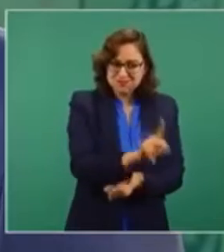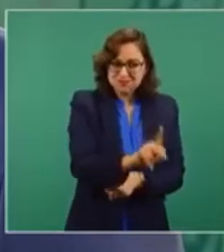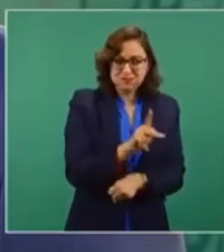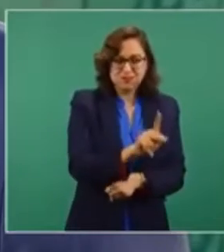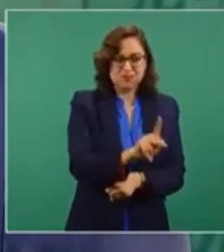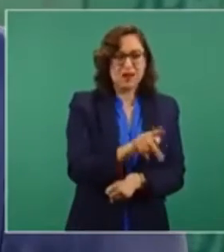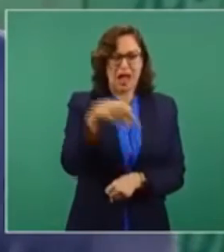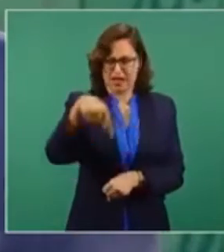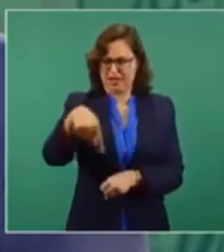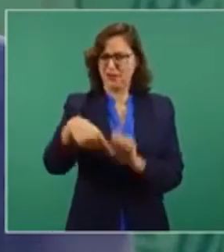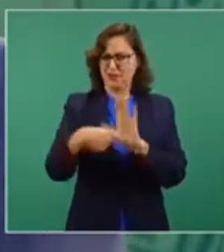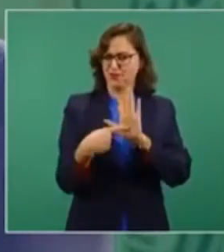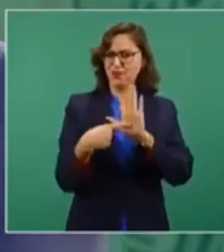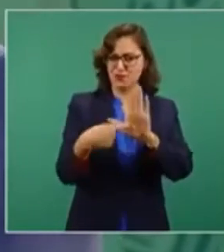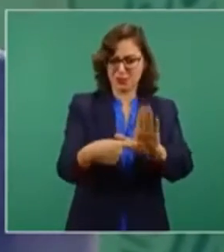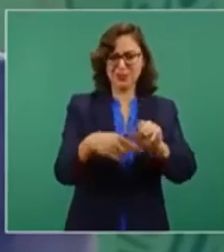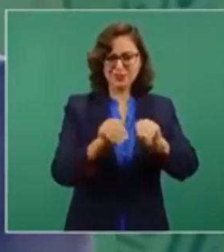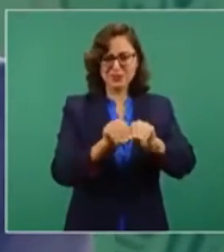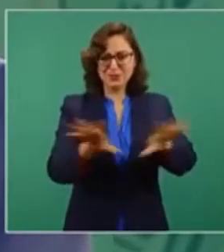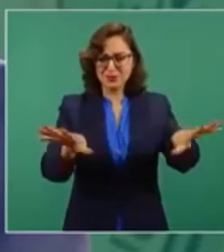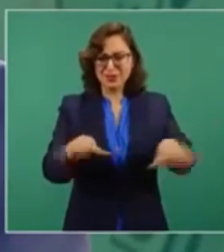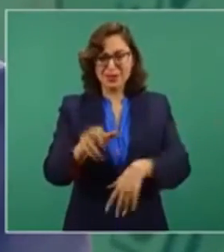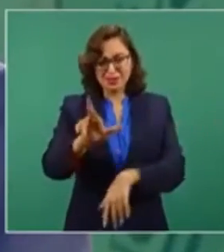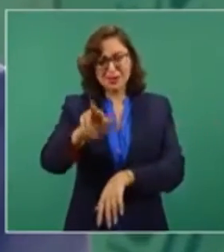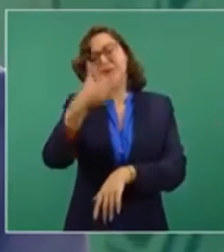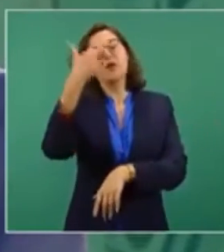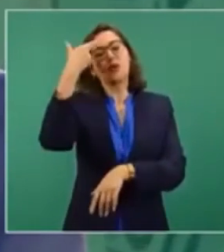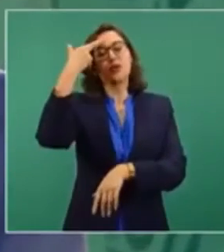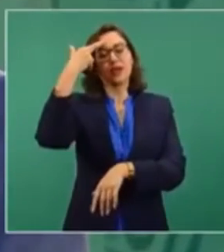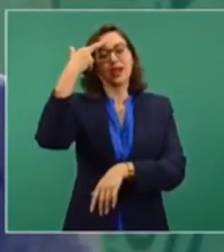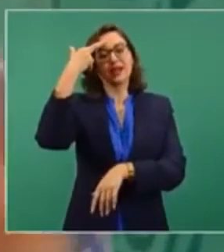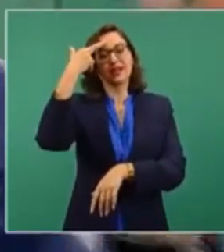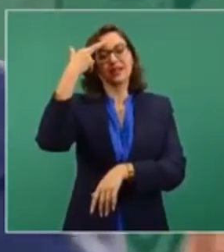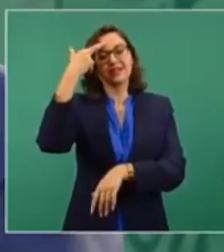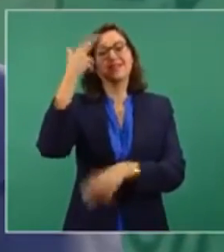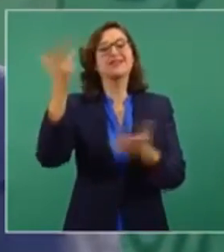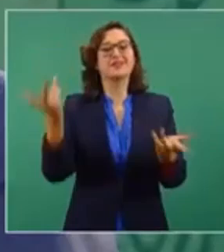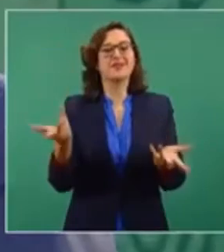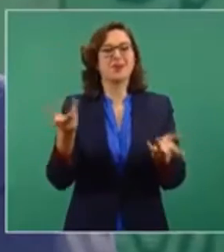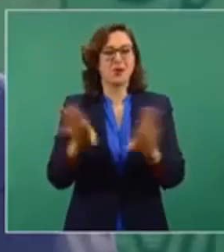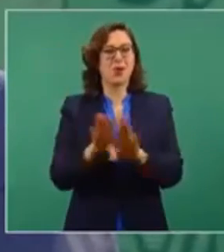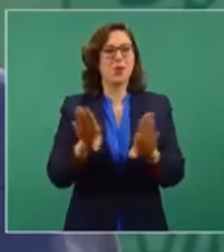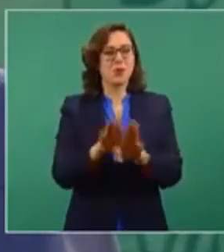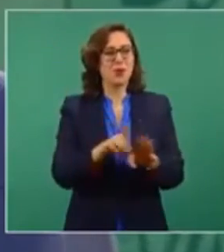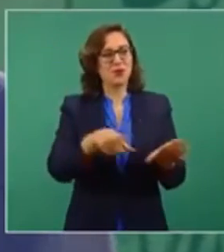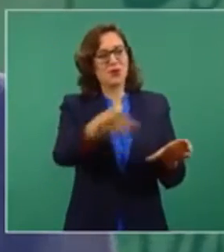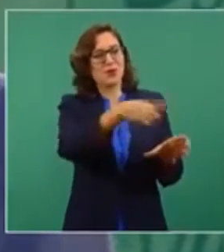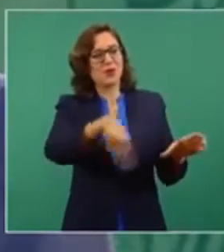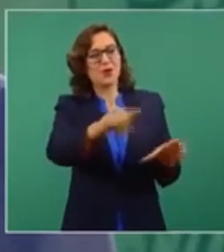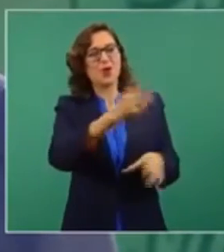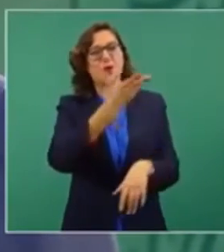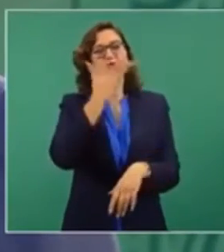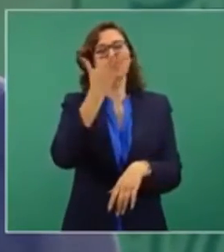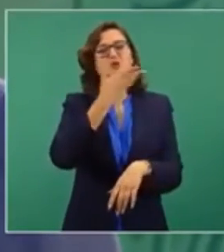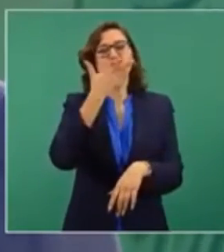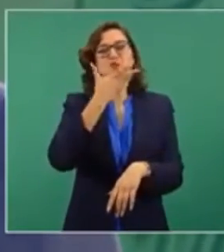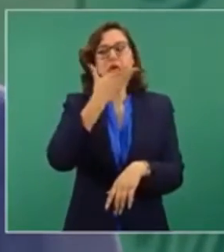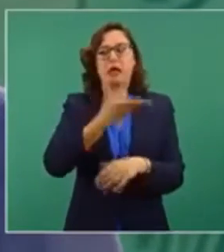o sea para este ilustrar de cómo era antes antes te ¿qué